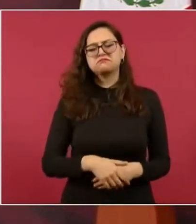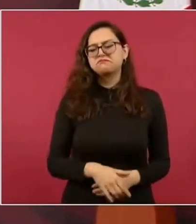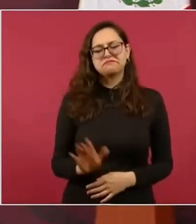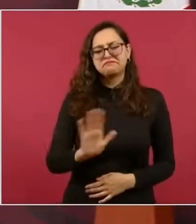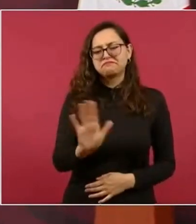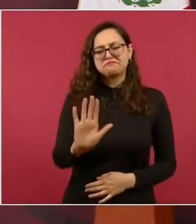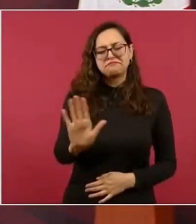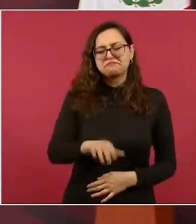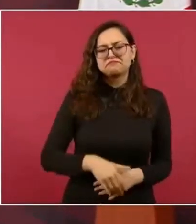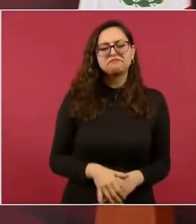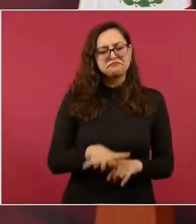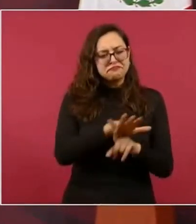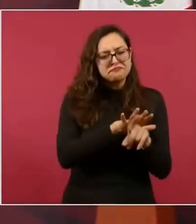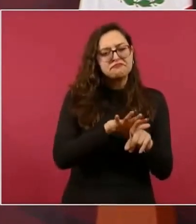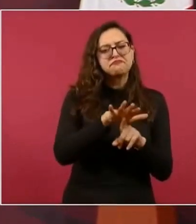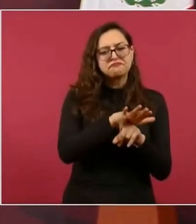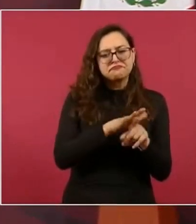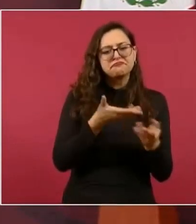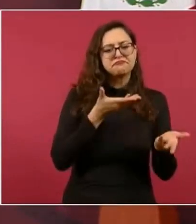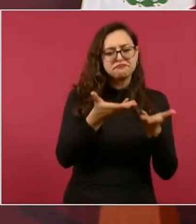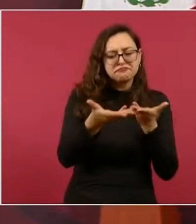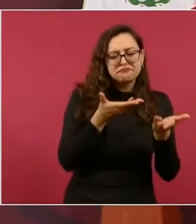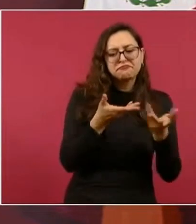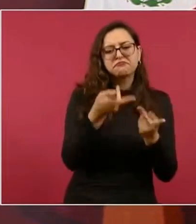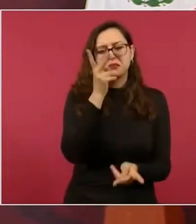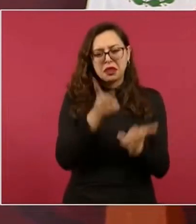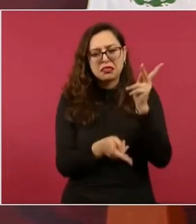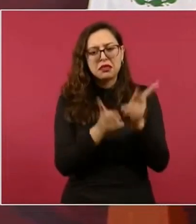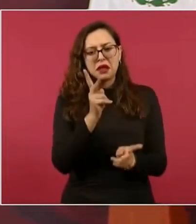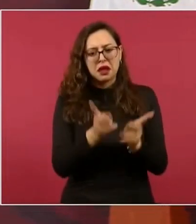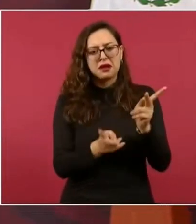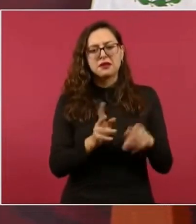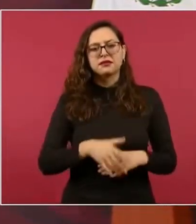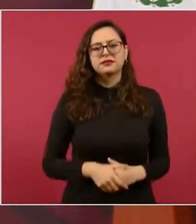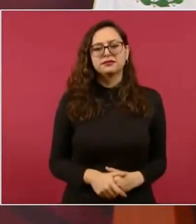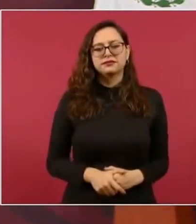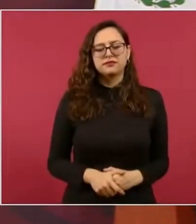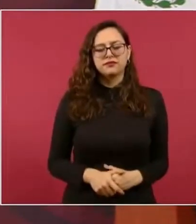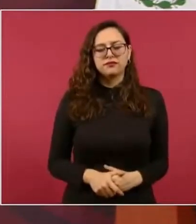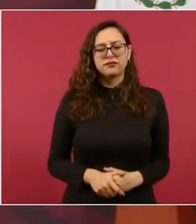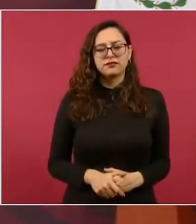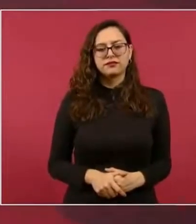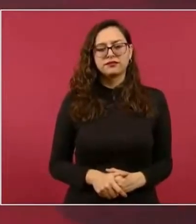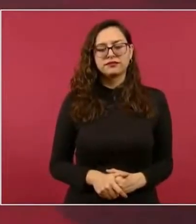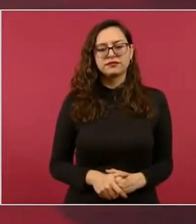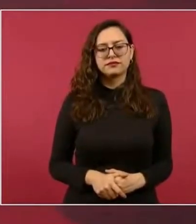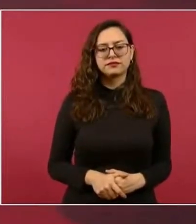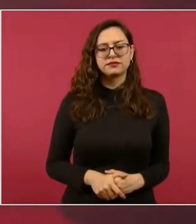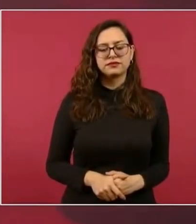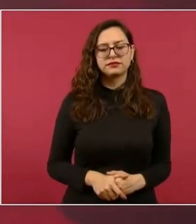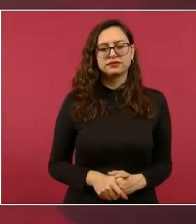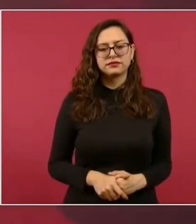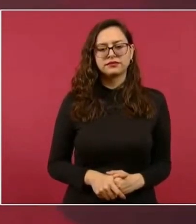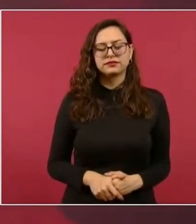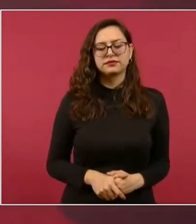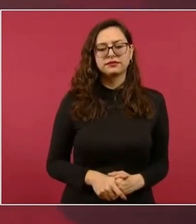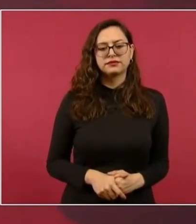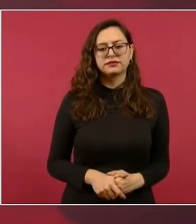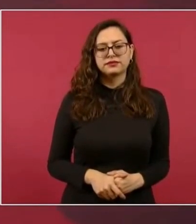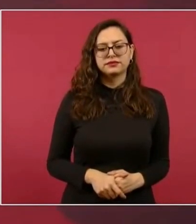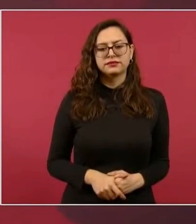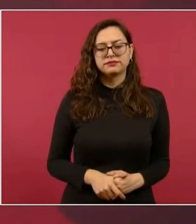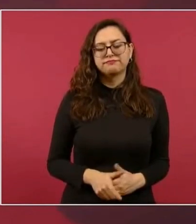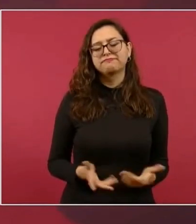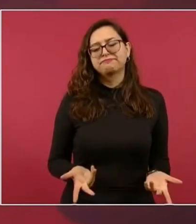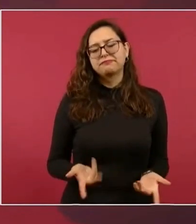Como hay quienes… no, no sucede mucho, no es tan